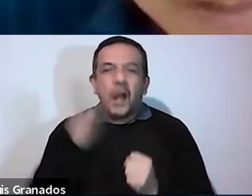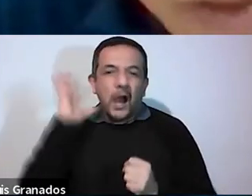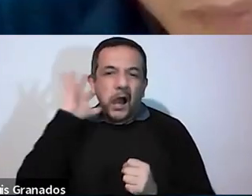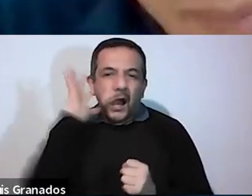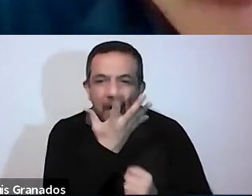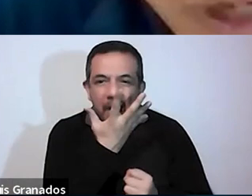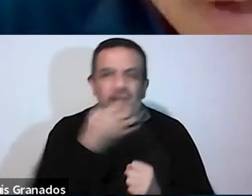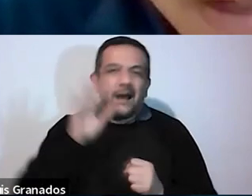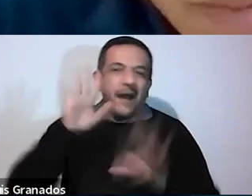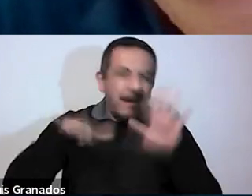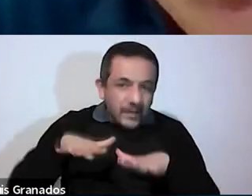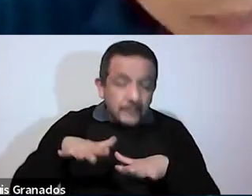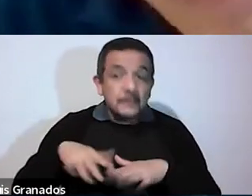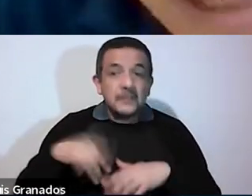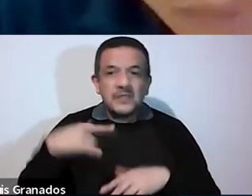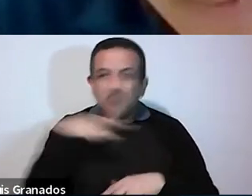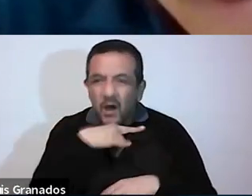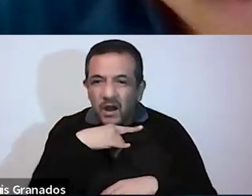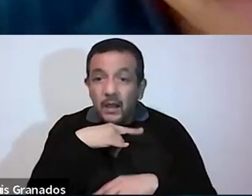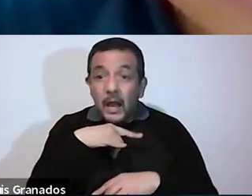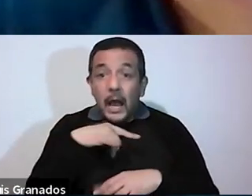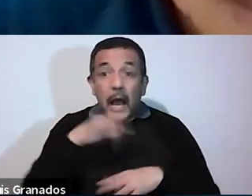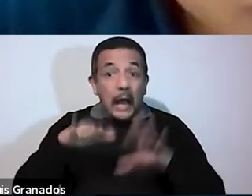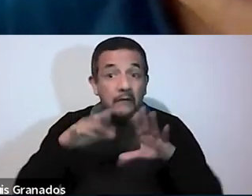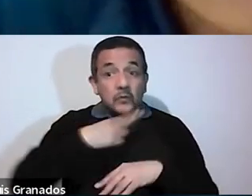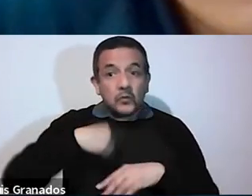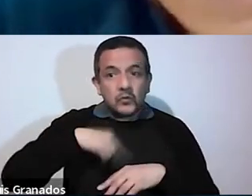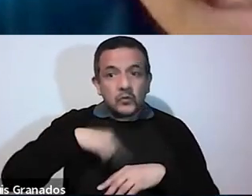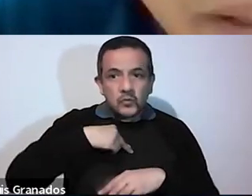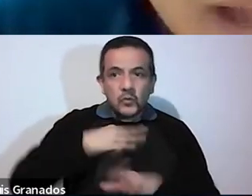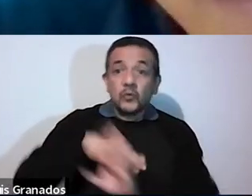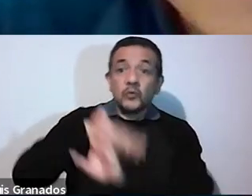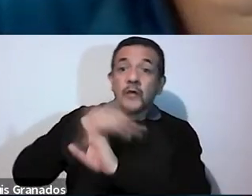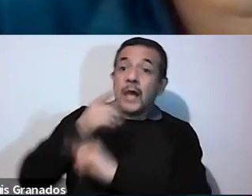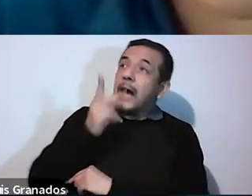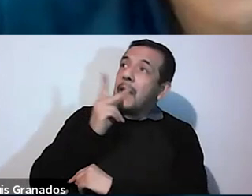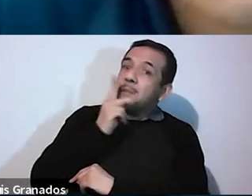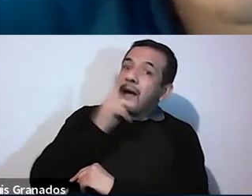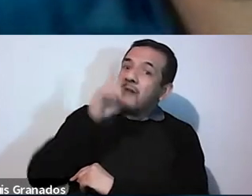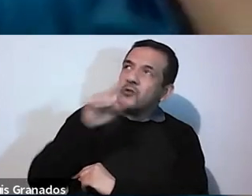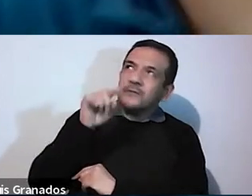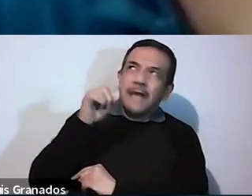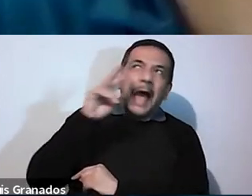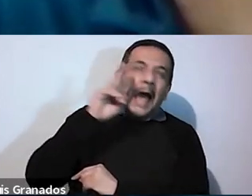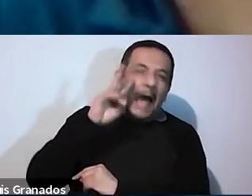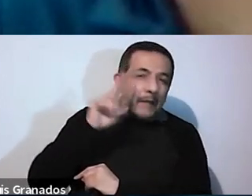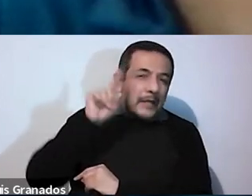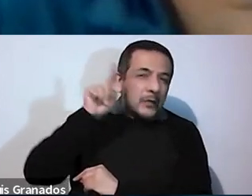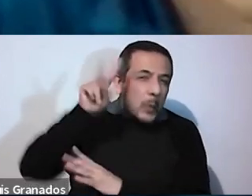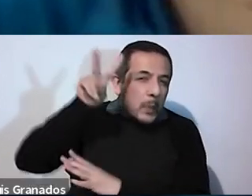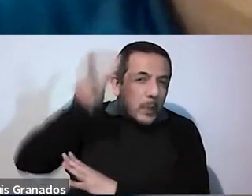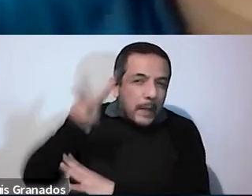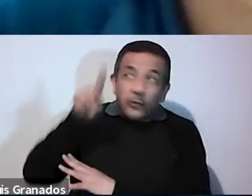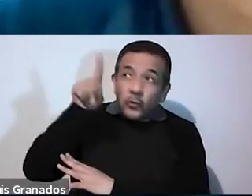¿Cuántas veces nos ponemos a prueba o ponemos a prueba a Dios cuestionando la legitimidad de lo que él quiere y lo que él